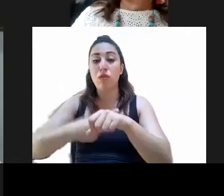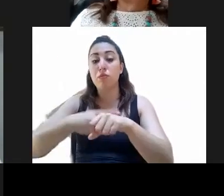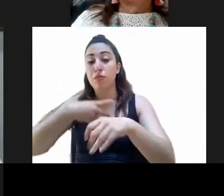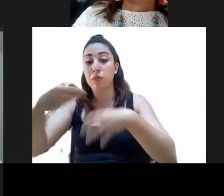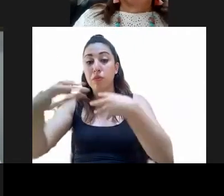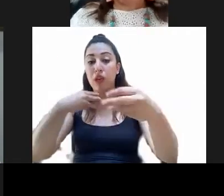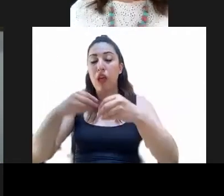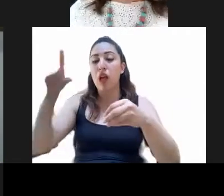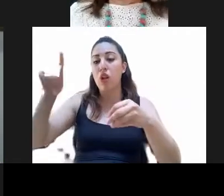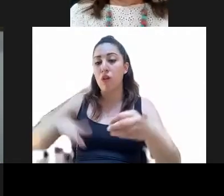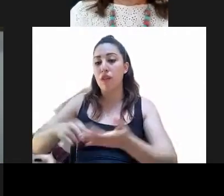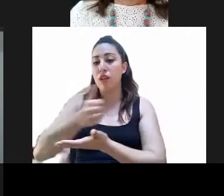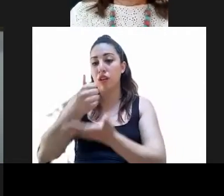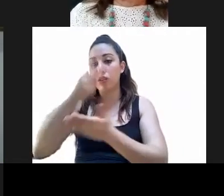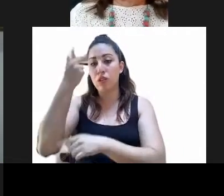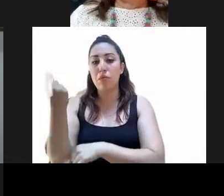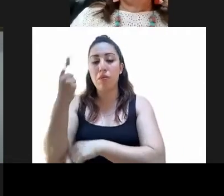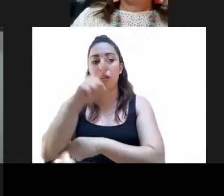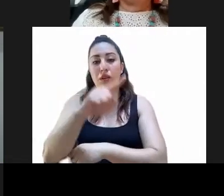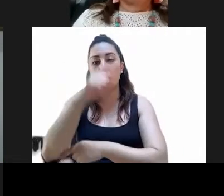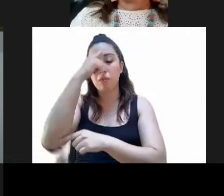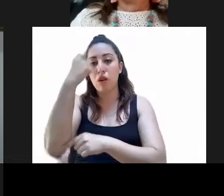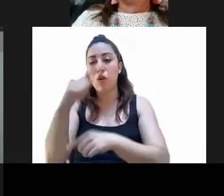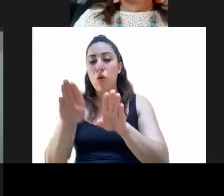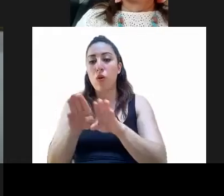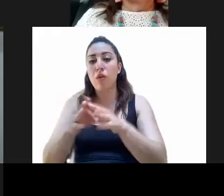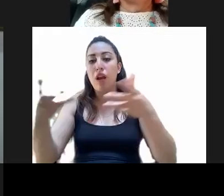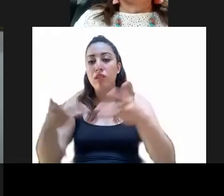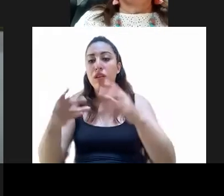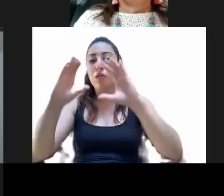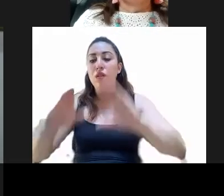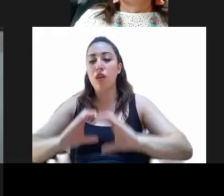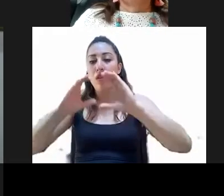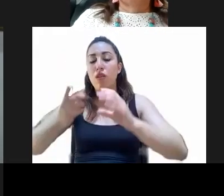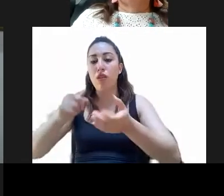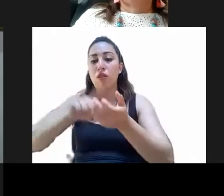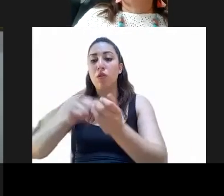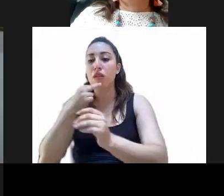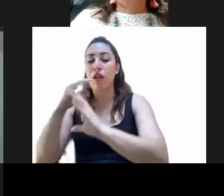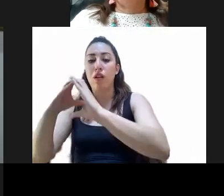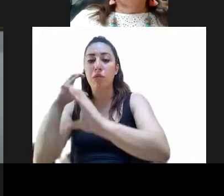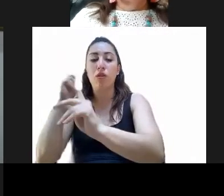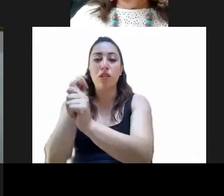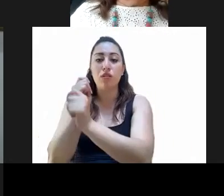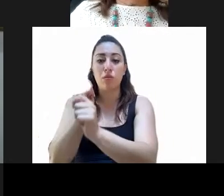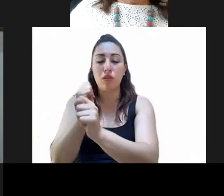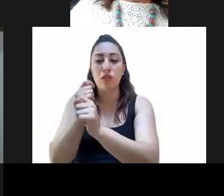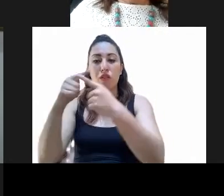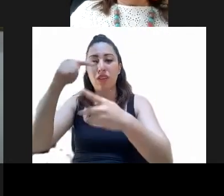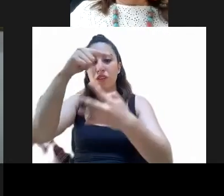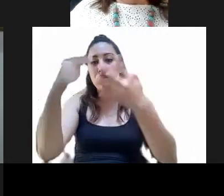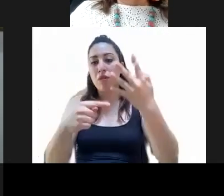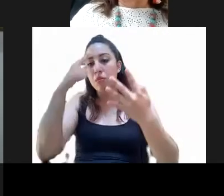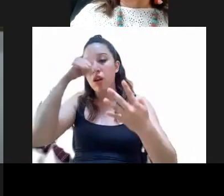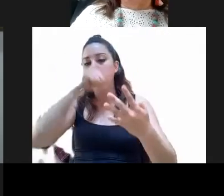el gobierno de la Ciudad de México ordenará la implementación de medidas preventivas en el servicio de transporte público, a efecto de garantizar la prestación del servicio, así